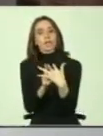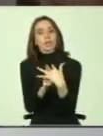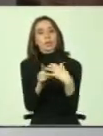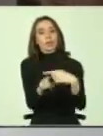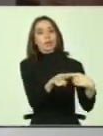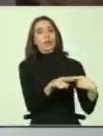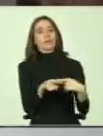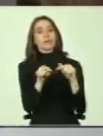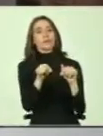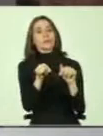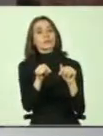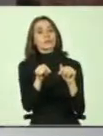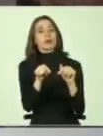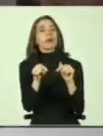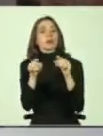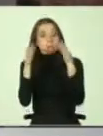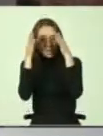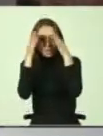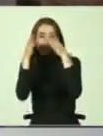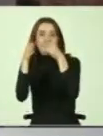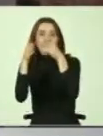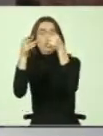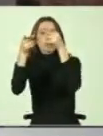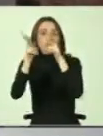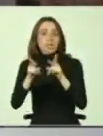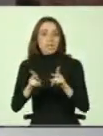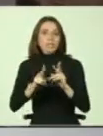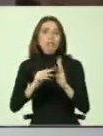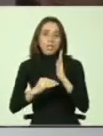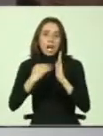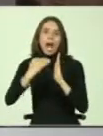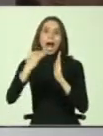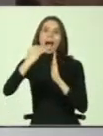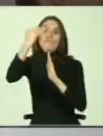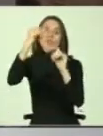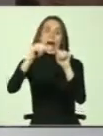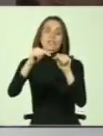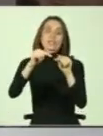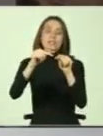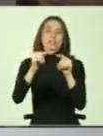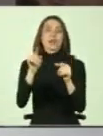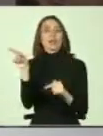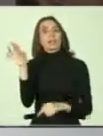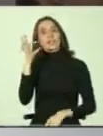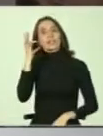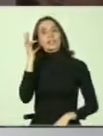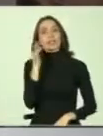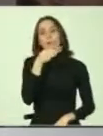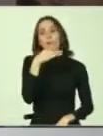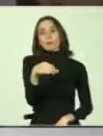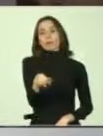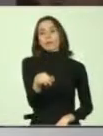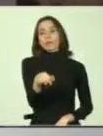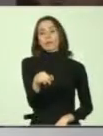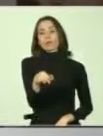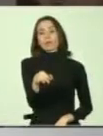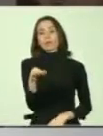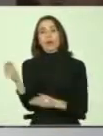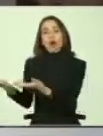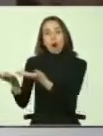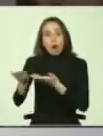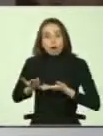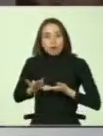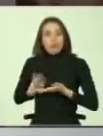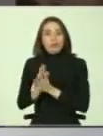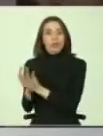y al enfoque de derechos que debemos seguir avanzando. Y sí, como ella señalaba y nos ofrecía toda su